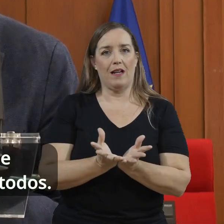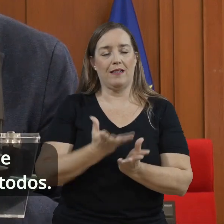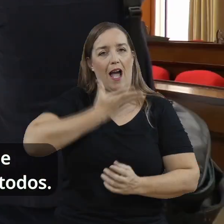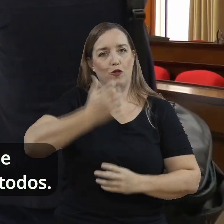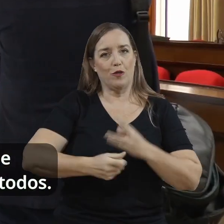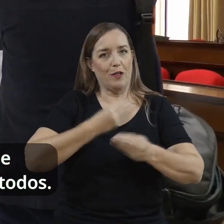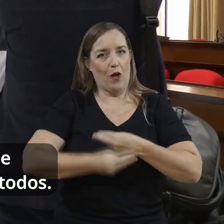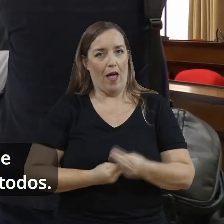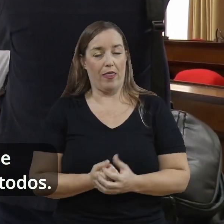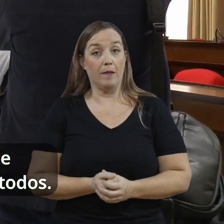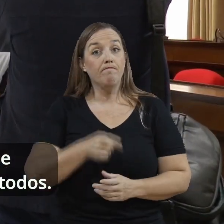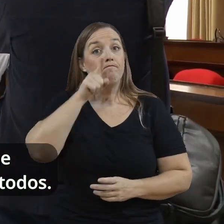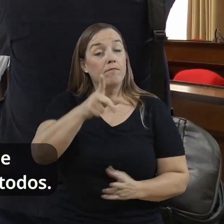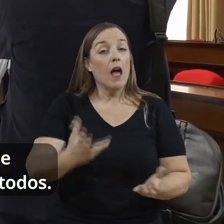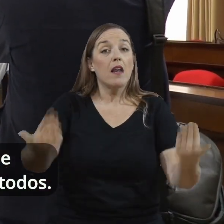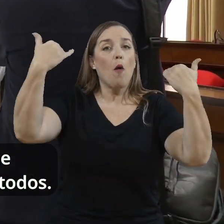responsabilidad de todos.